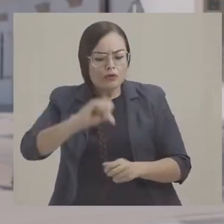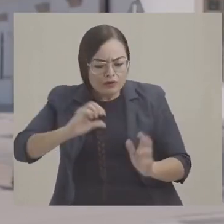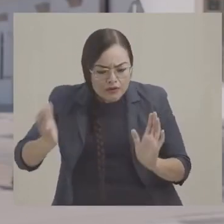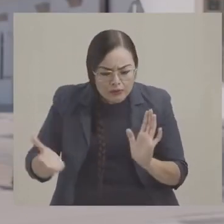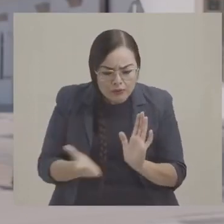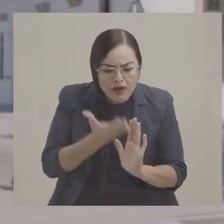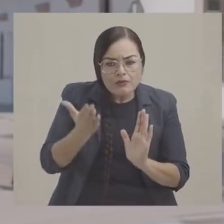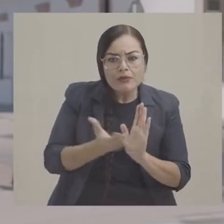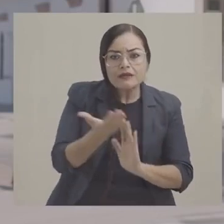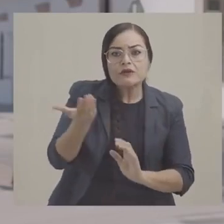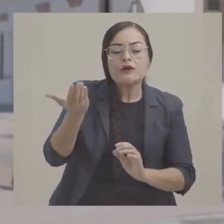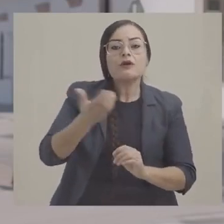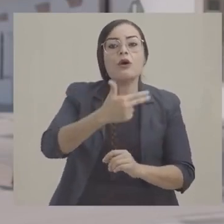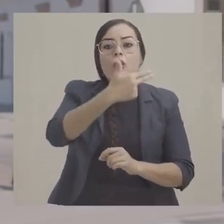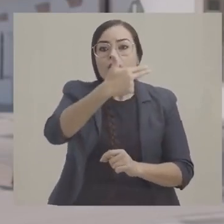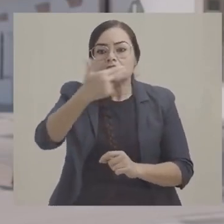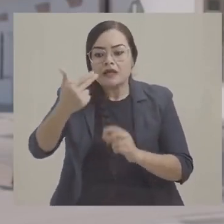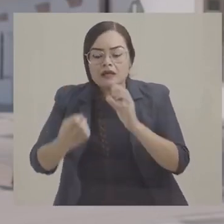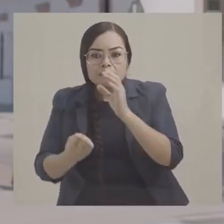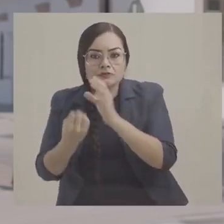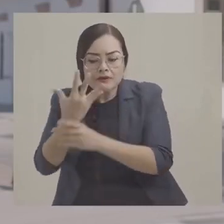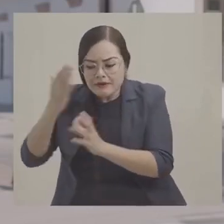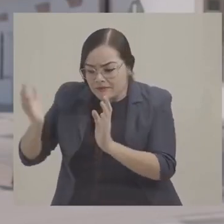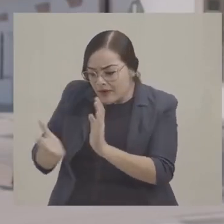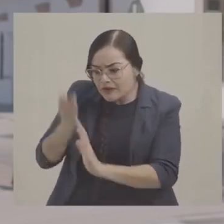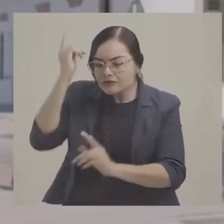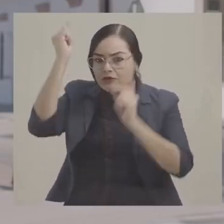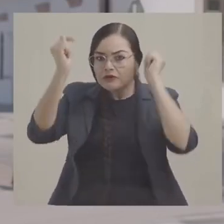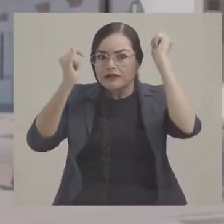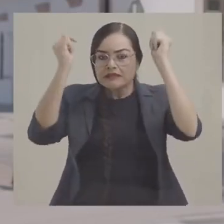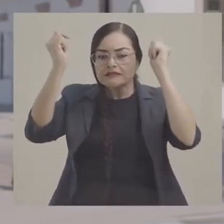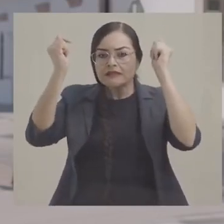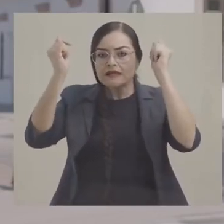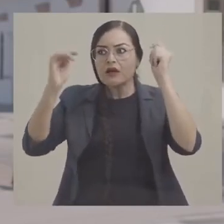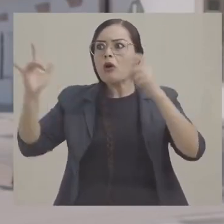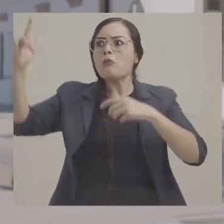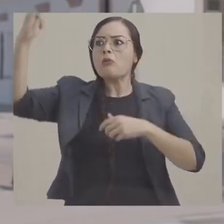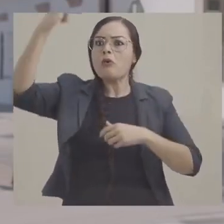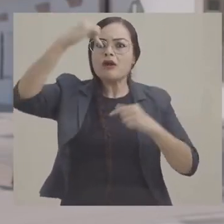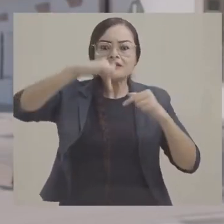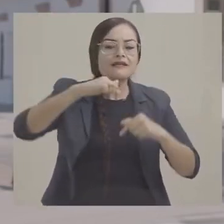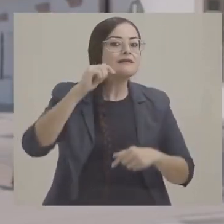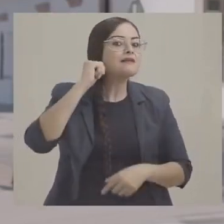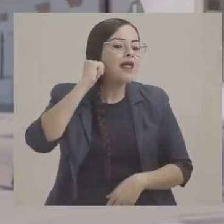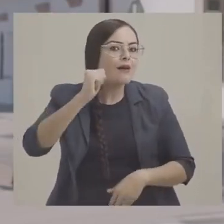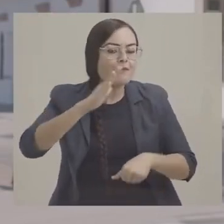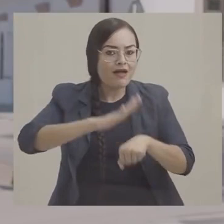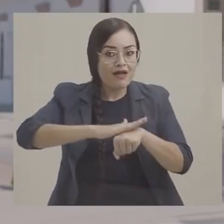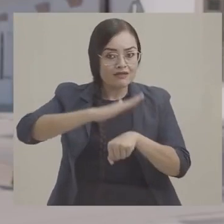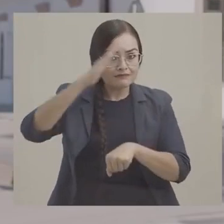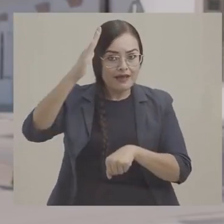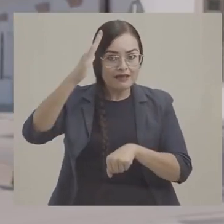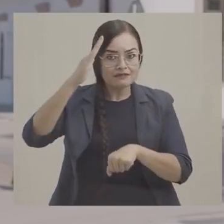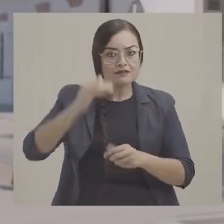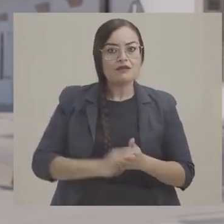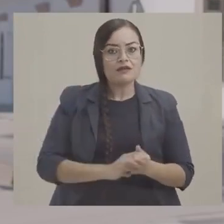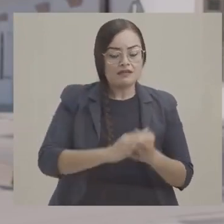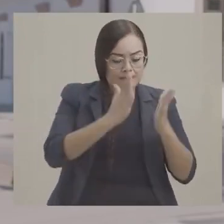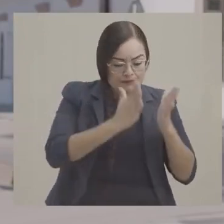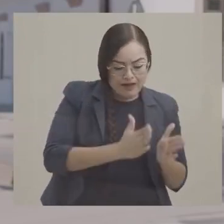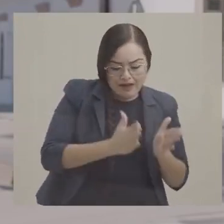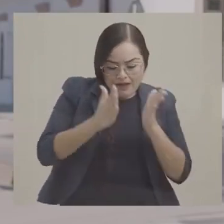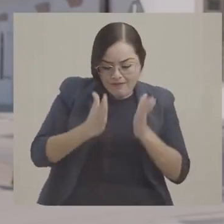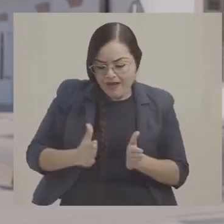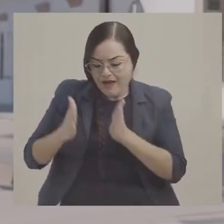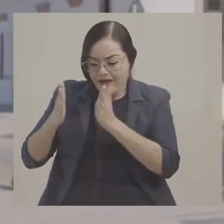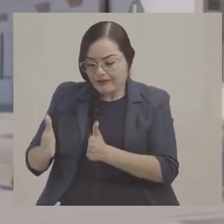se construyen nuevos hoteles, hay más infraestructura turística, hay más vuelos a este destino. Concluimos la tercera etapa de nuestro